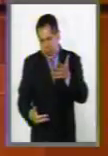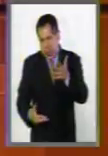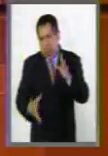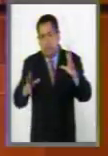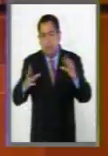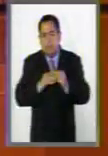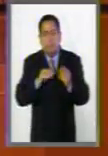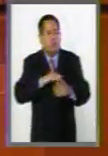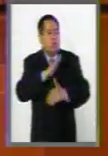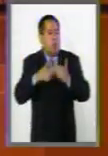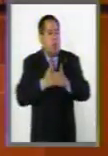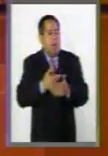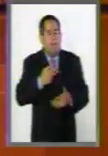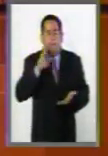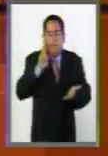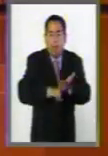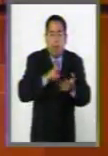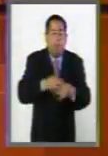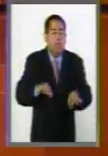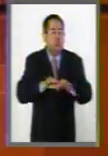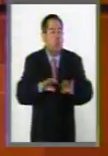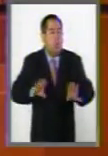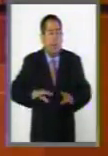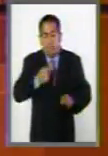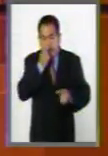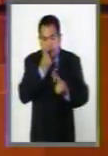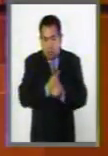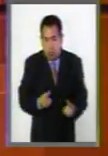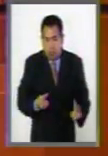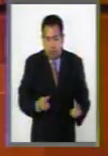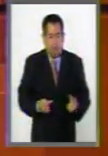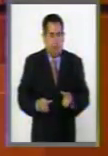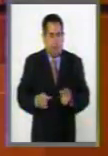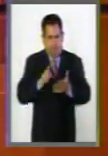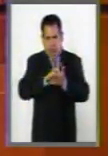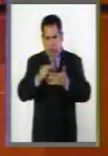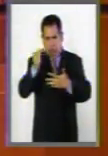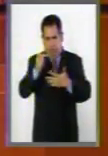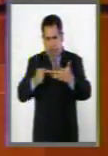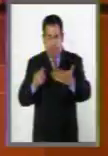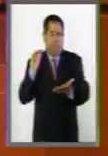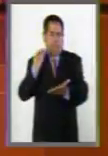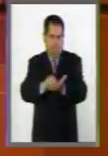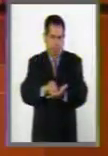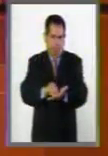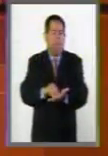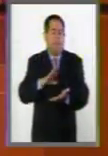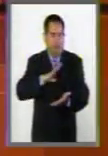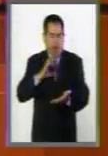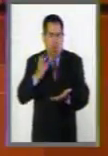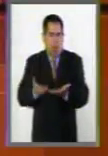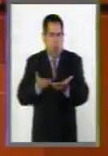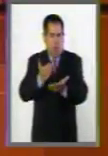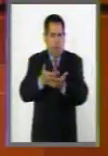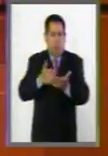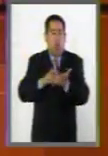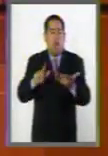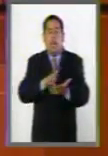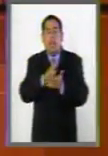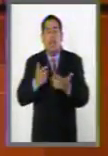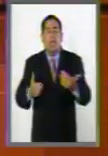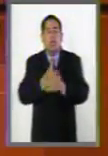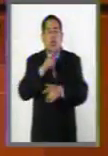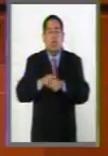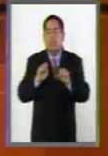se garantice su interés superior. Todos estos derechos están plasmados como principios en el proyecto de la Ley Nacional del